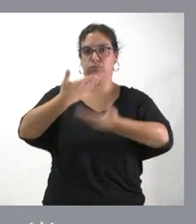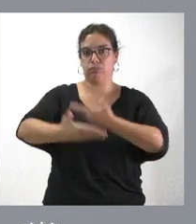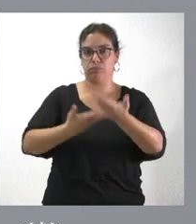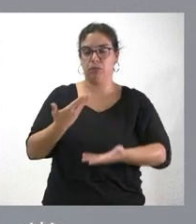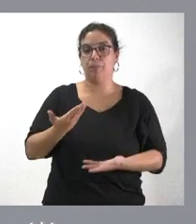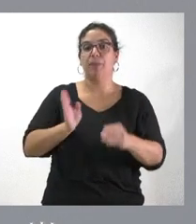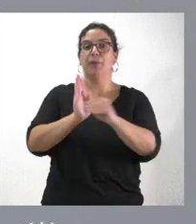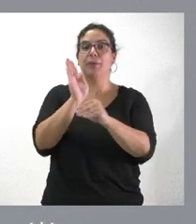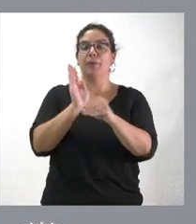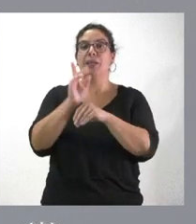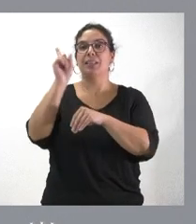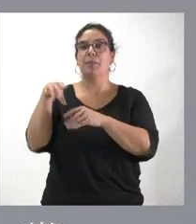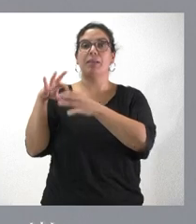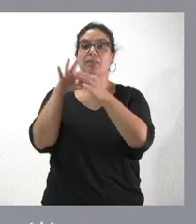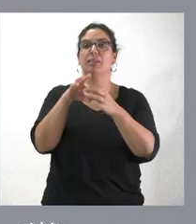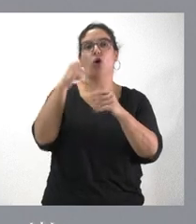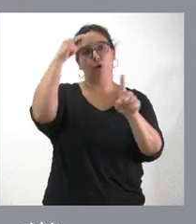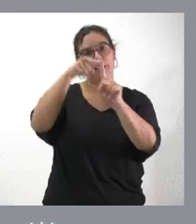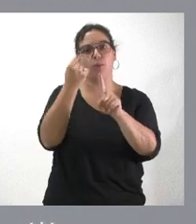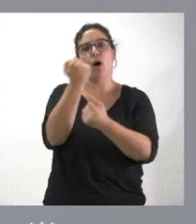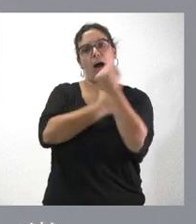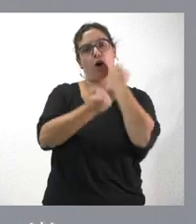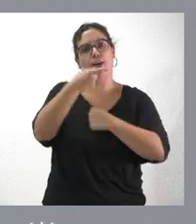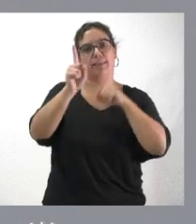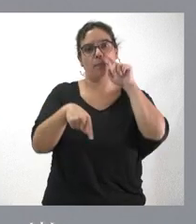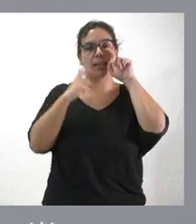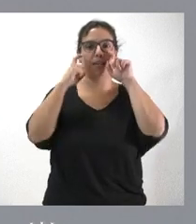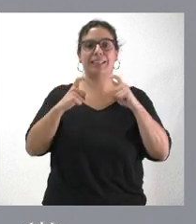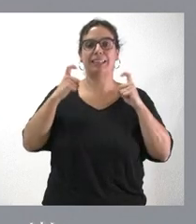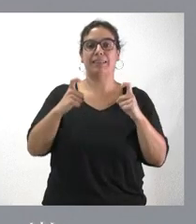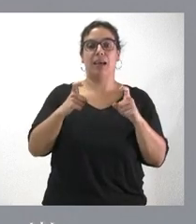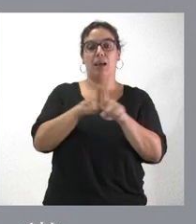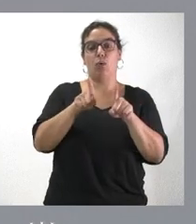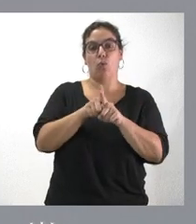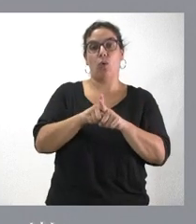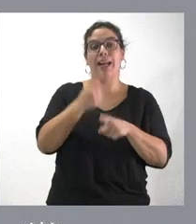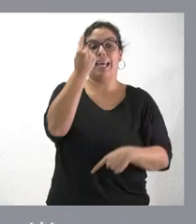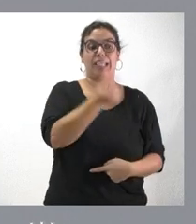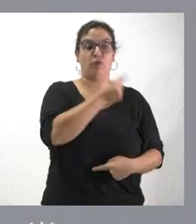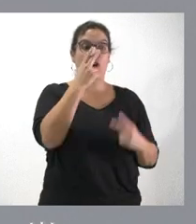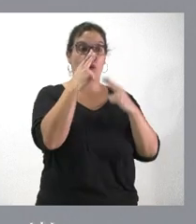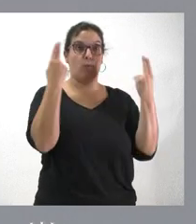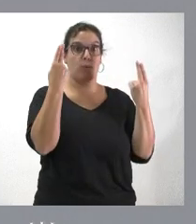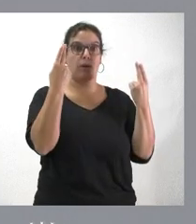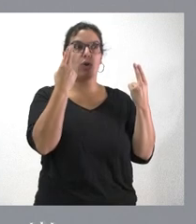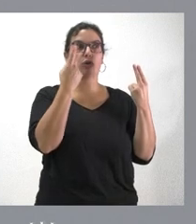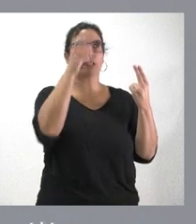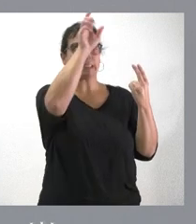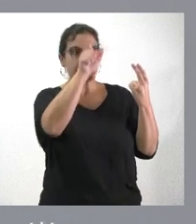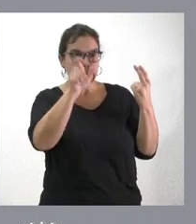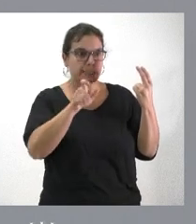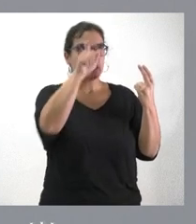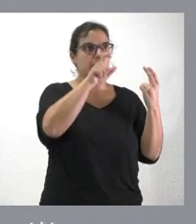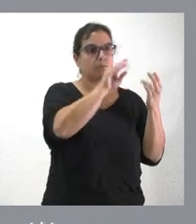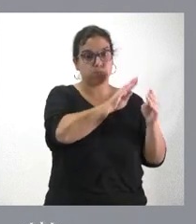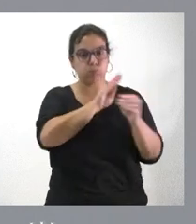siempre suscritas en el ámbito de la austeridad, de procurar que el esfuerzo que se realiza con los presupuestos públicos tenga su eficacia y, por